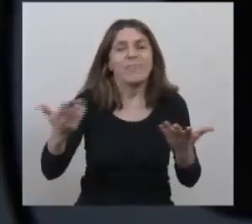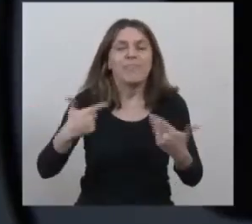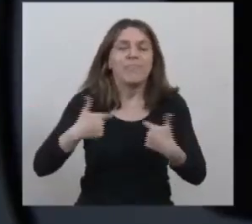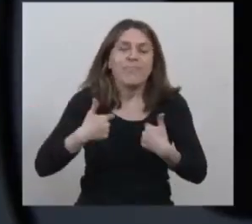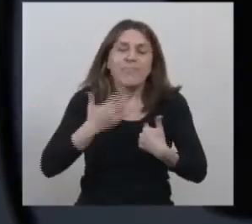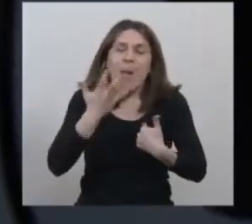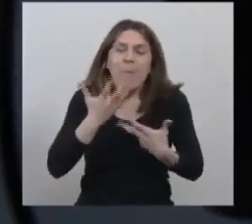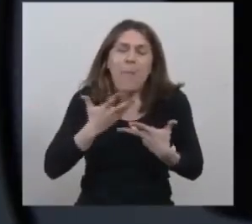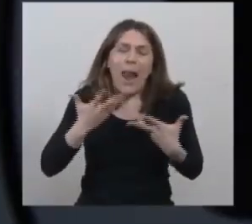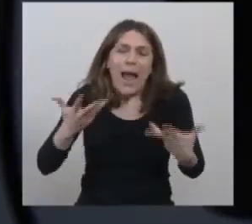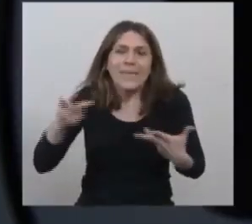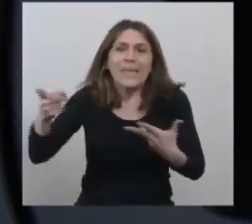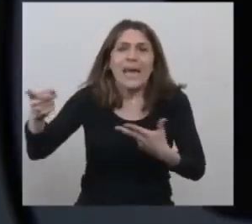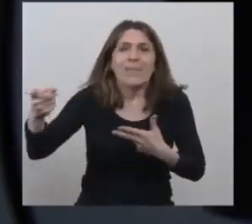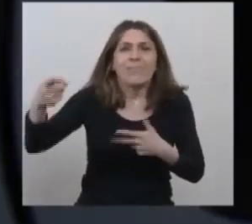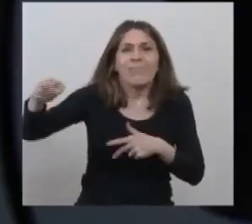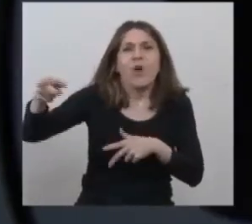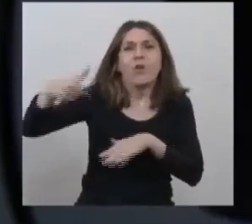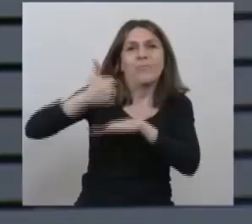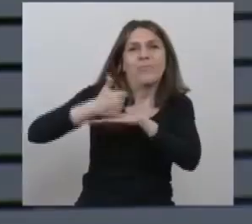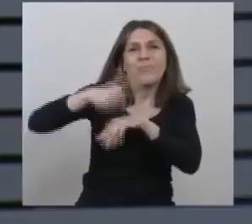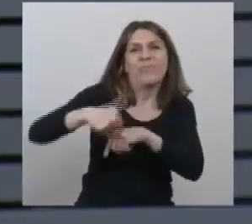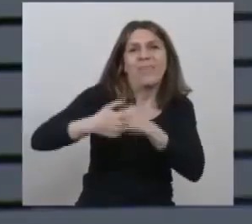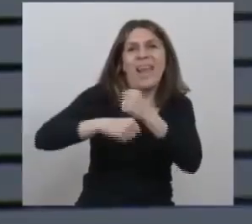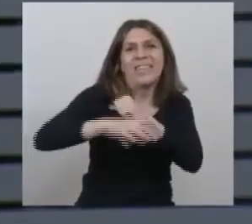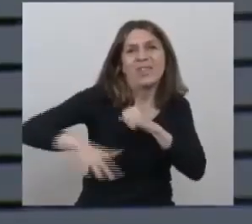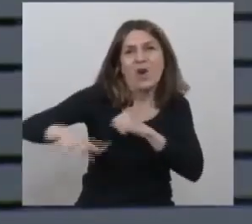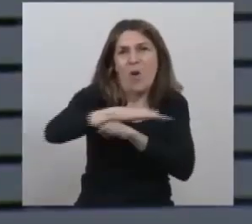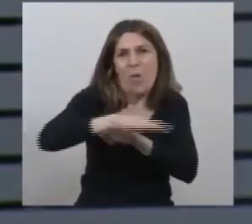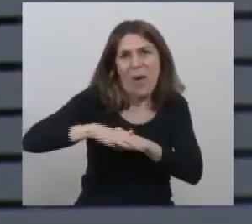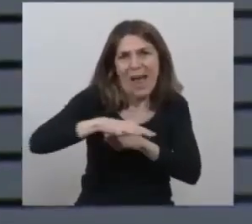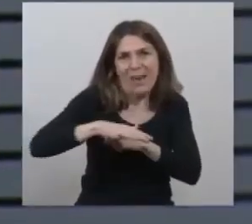placer tenerte aquí en el Partido de Escobar nuevamente.